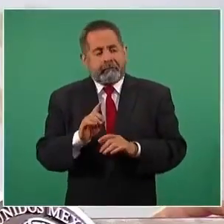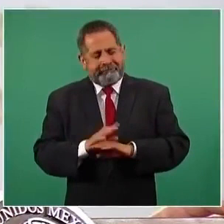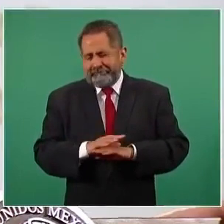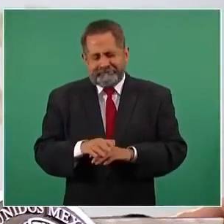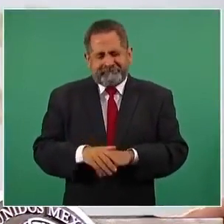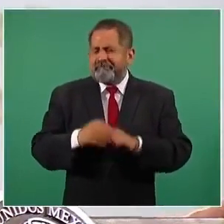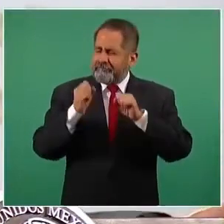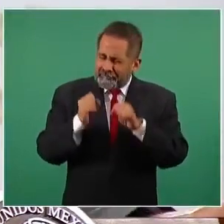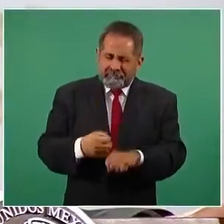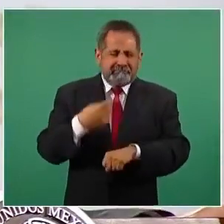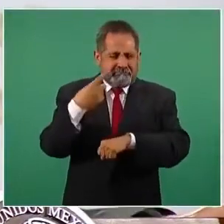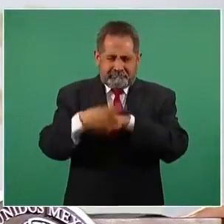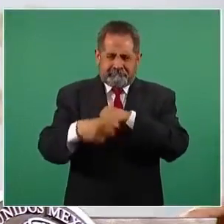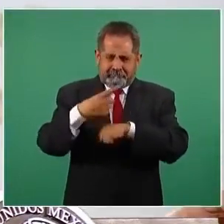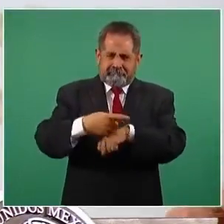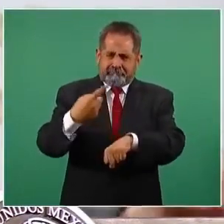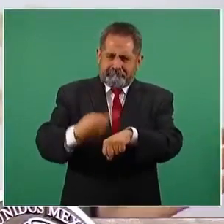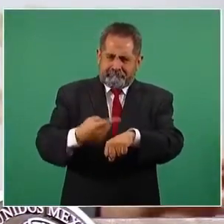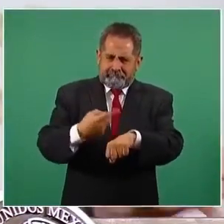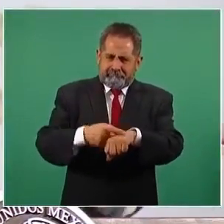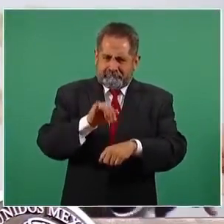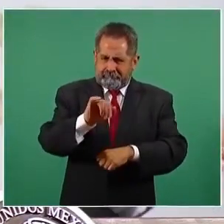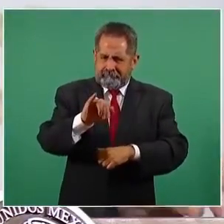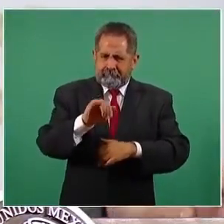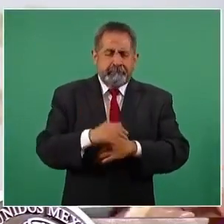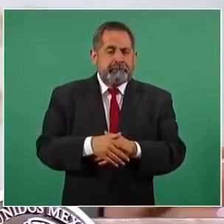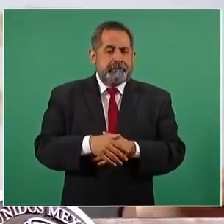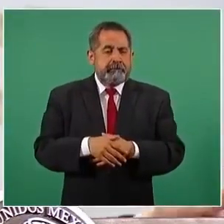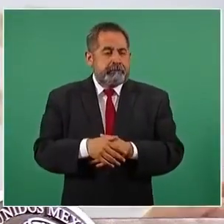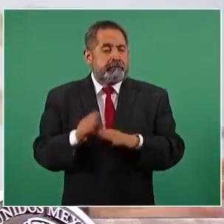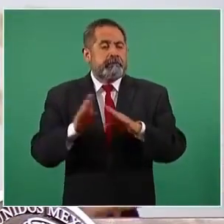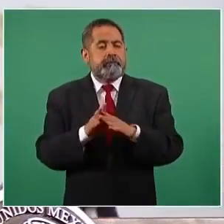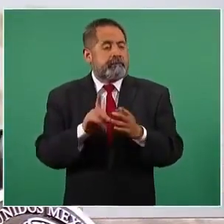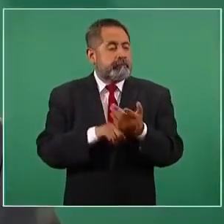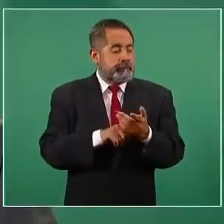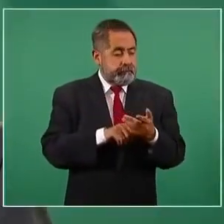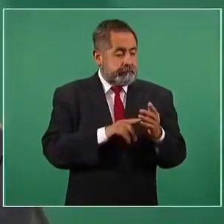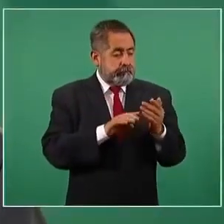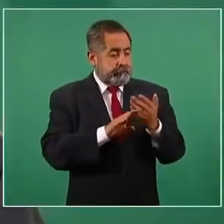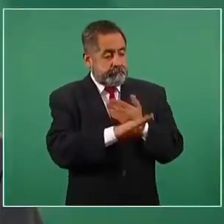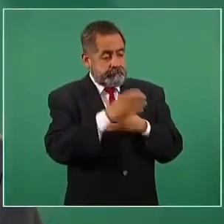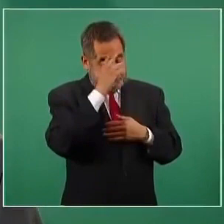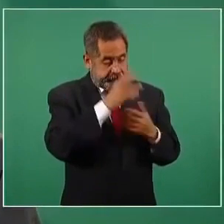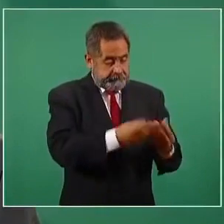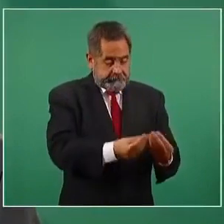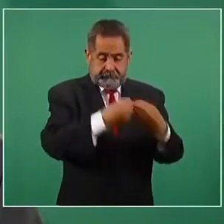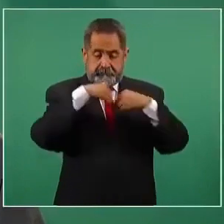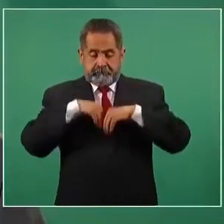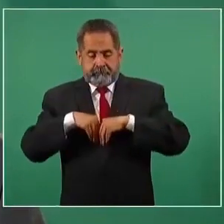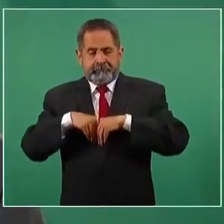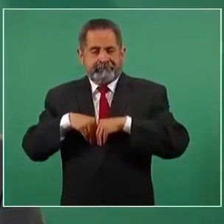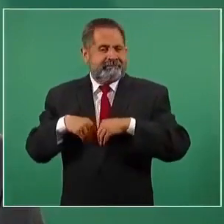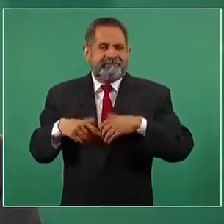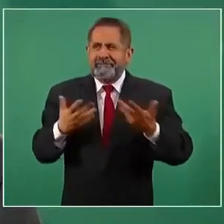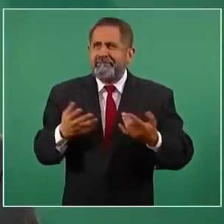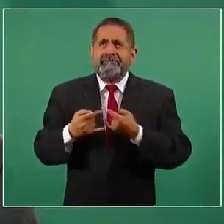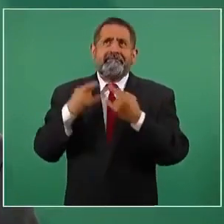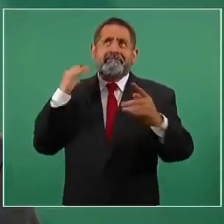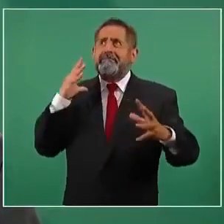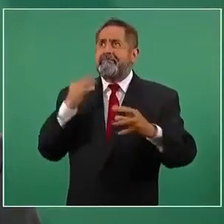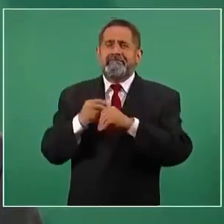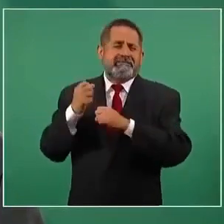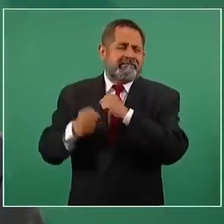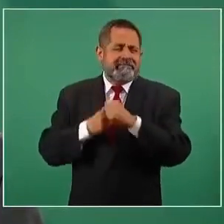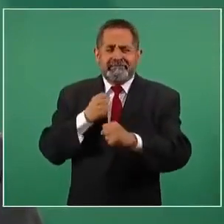ejemplos más claros de la relación entre un producto externo y daños a la salud que existe en la historia de la